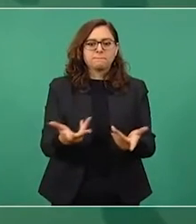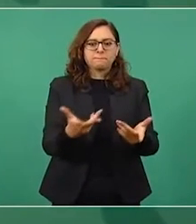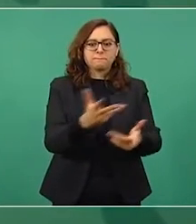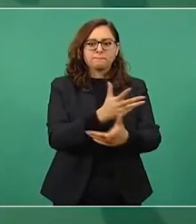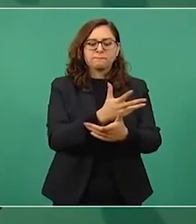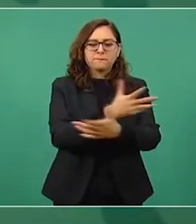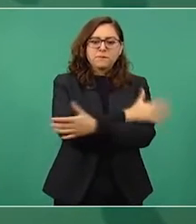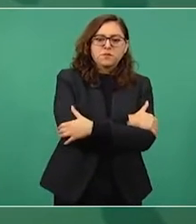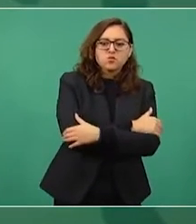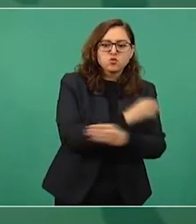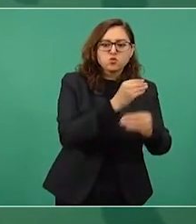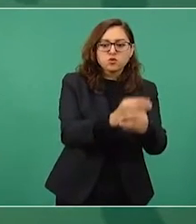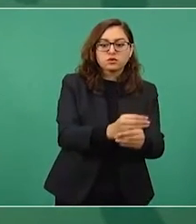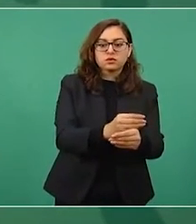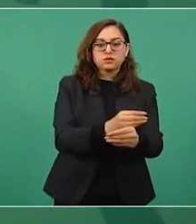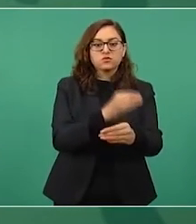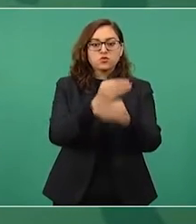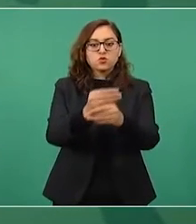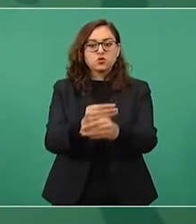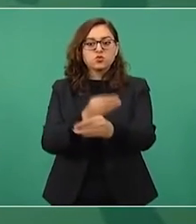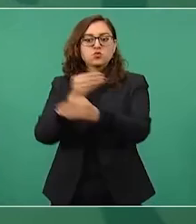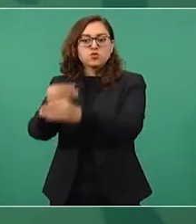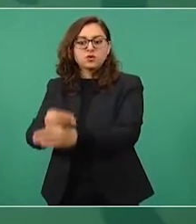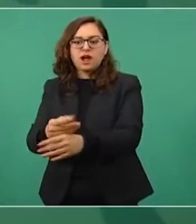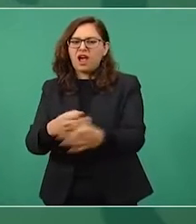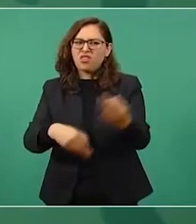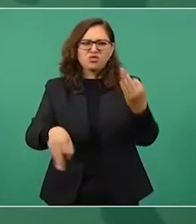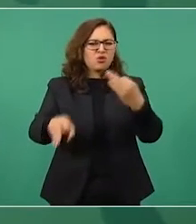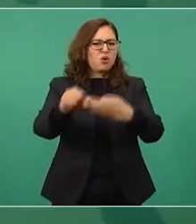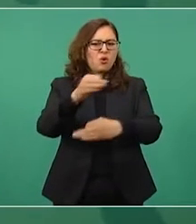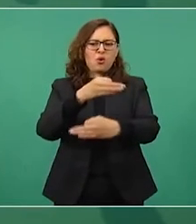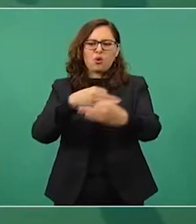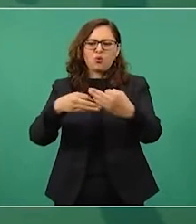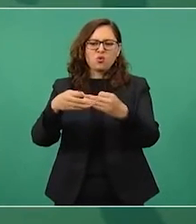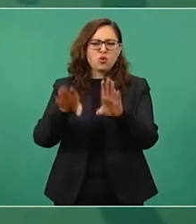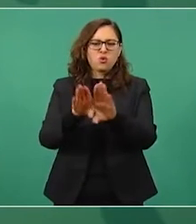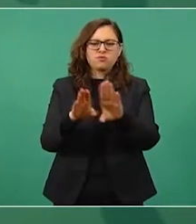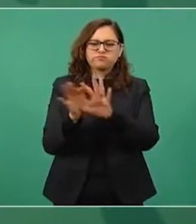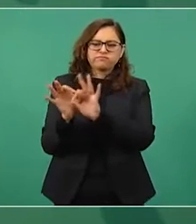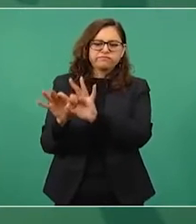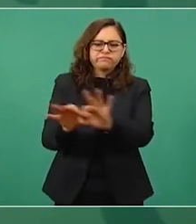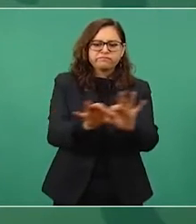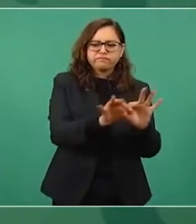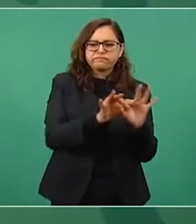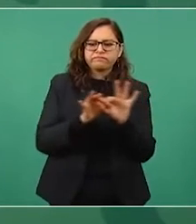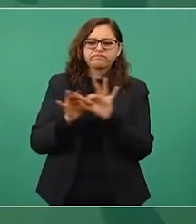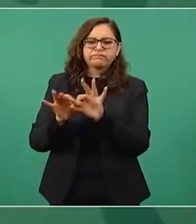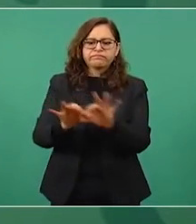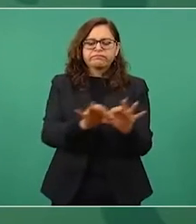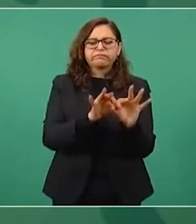hermandad, de fraternidad.